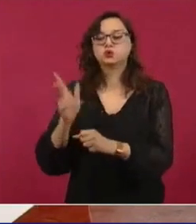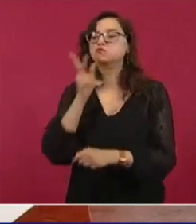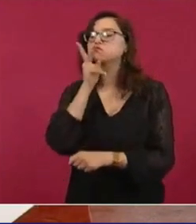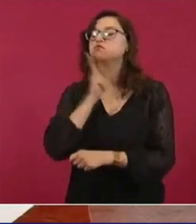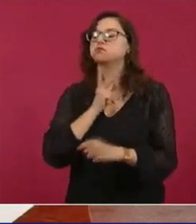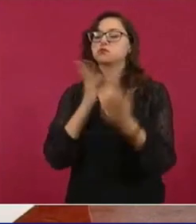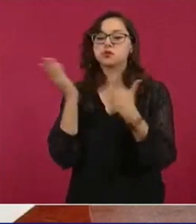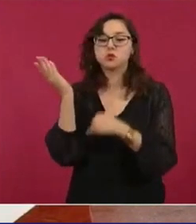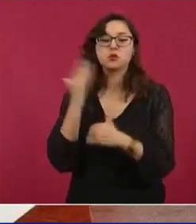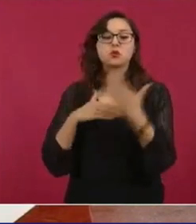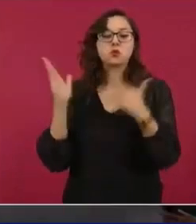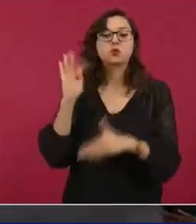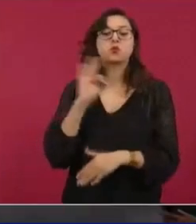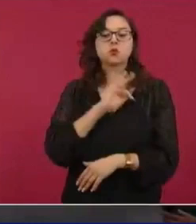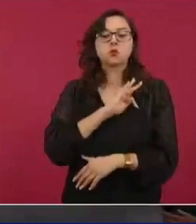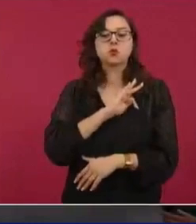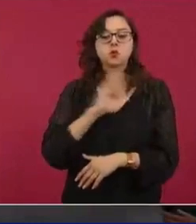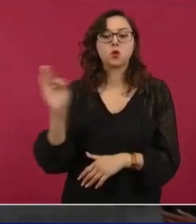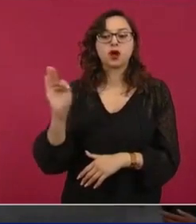petrolera.